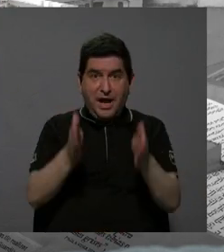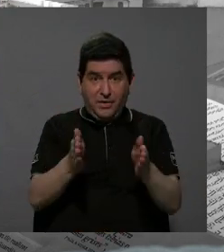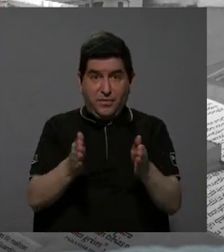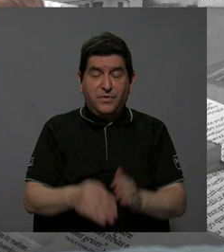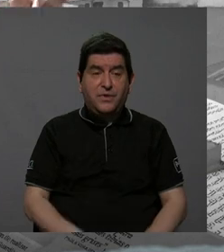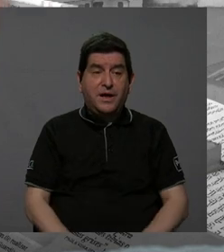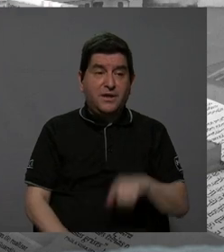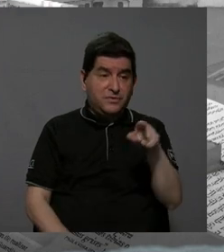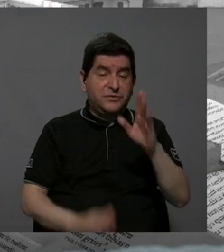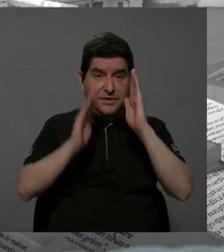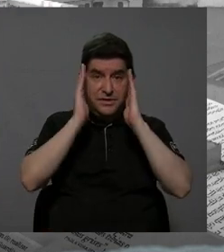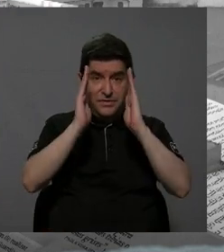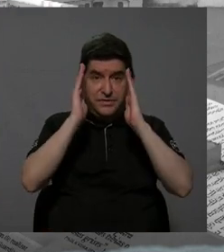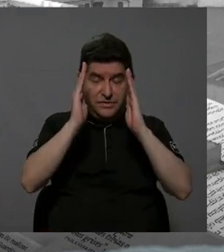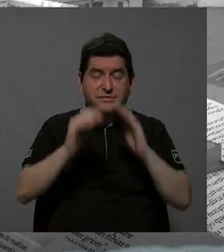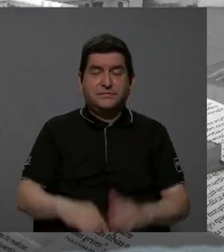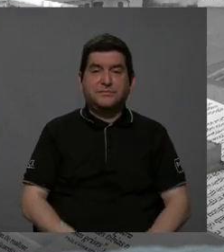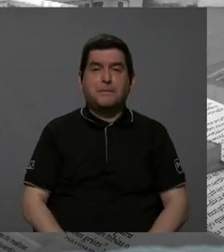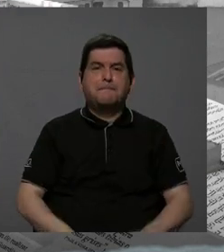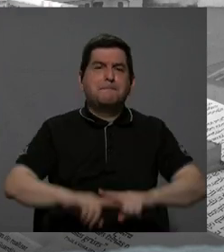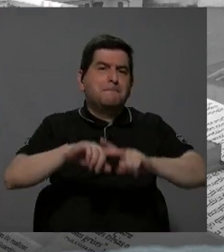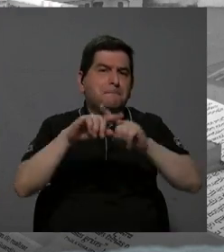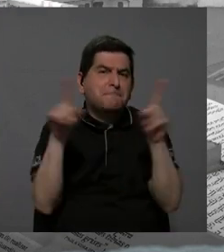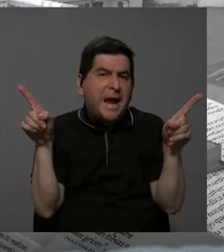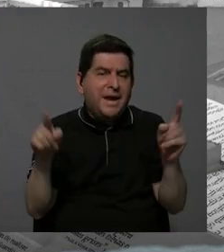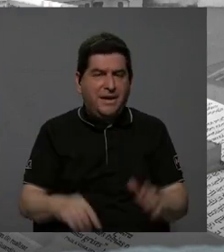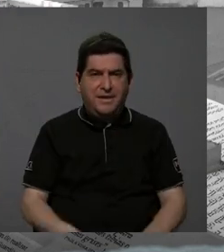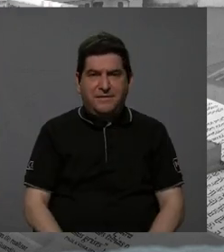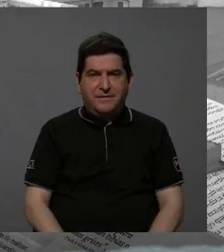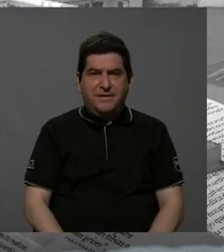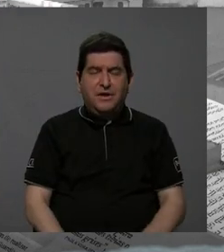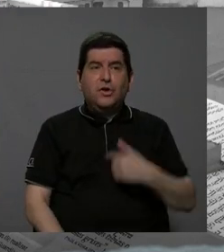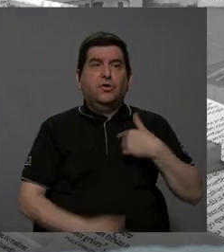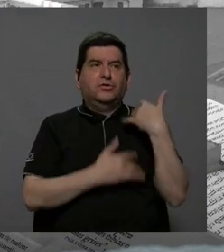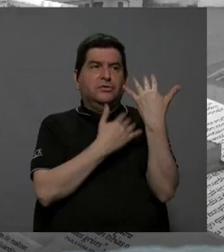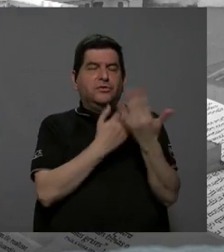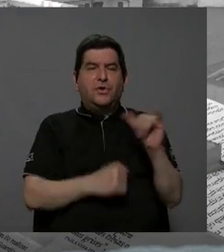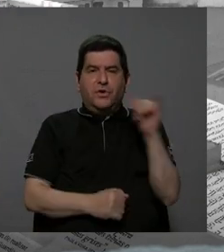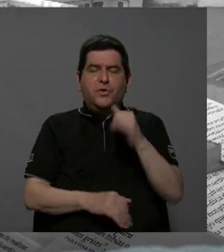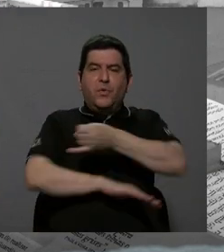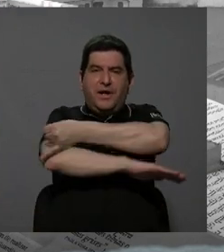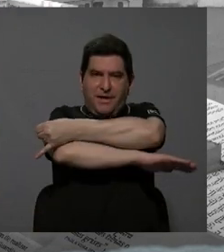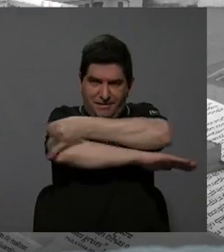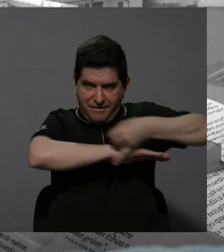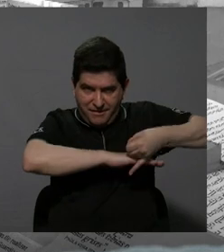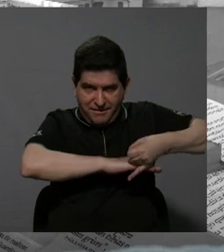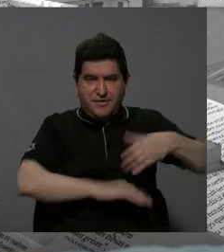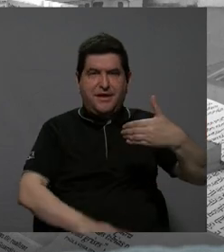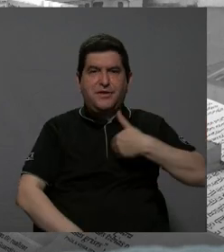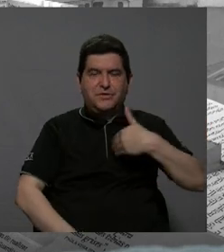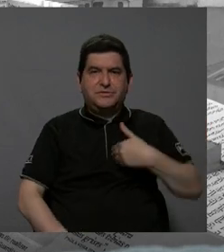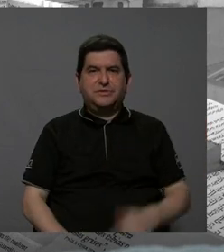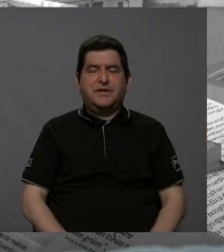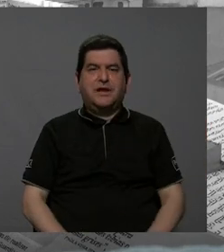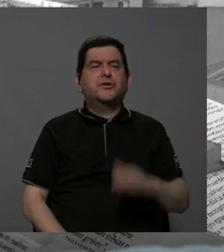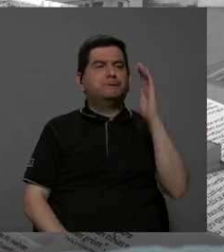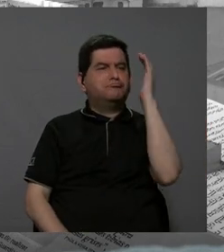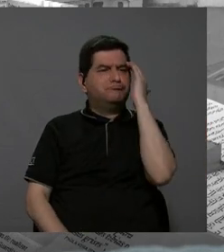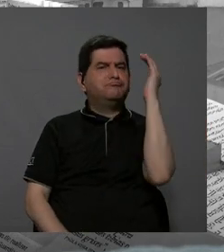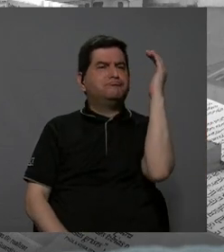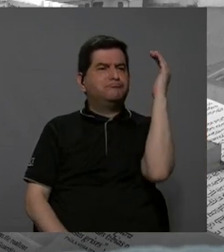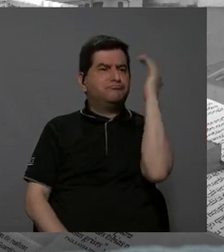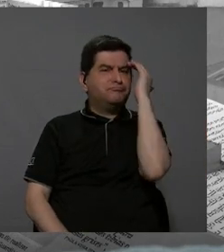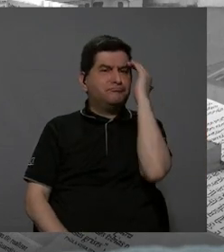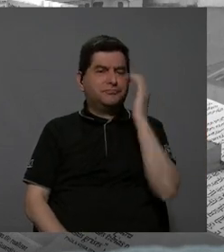atienden esos detalles. Pero yo esperaría que también los ingenieros tengan un gran conocimiento